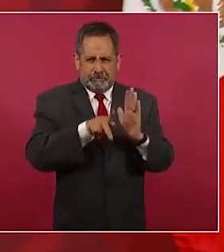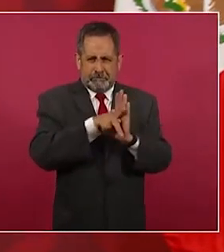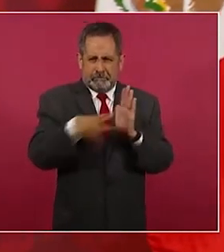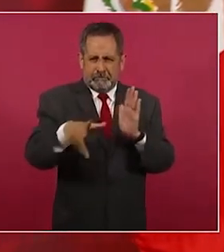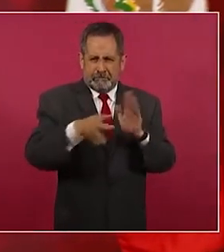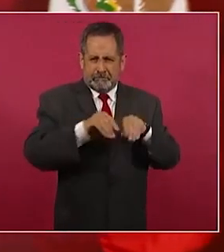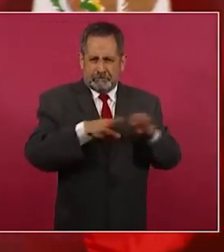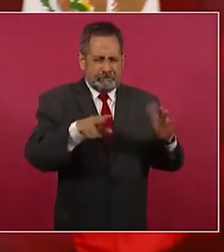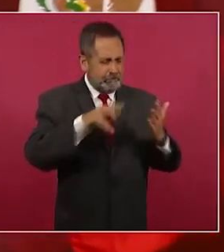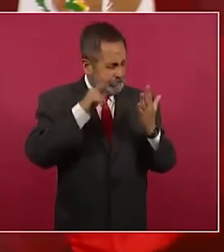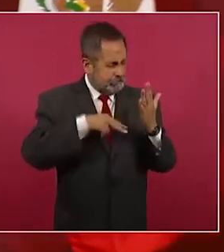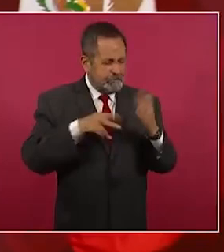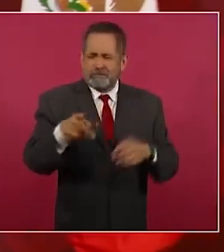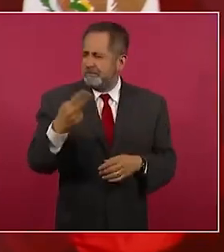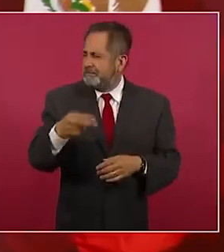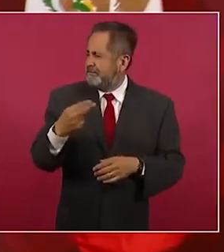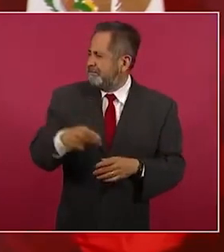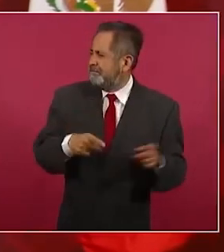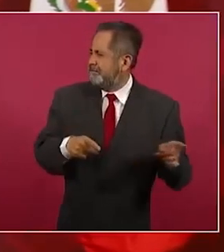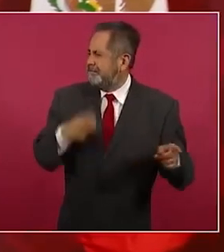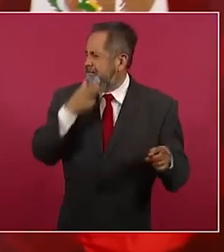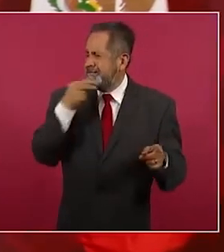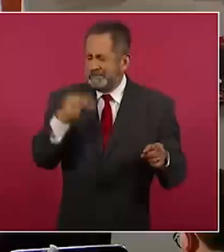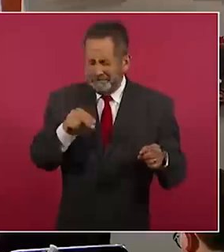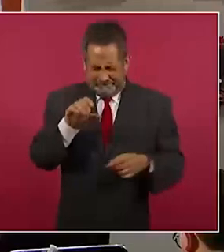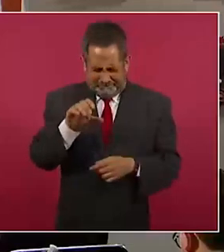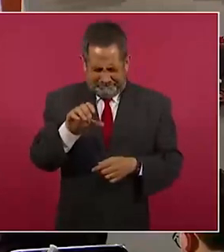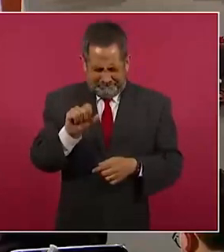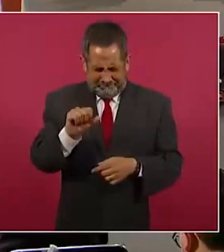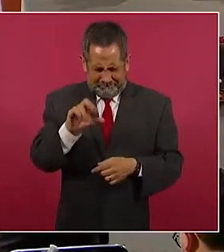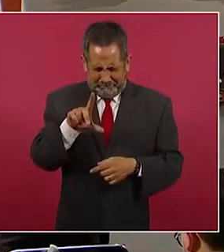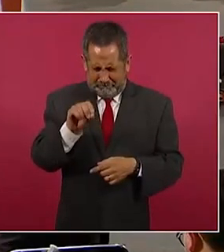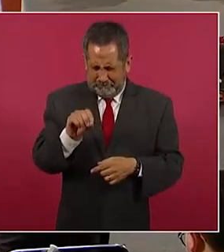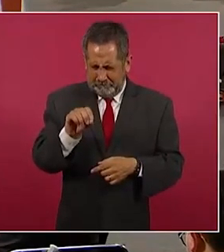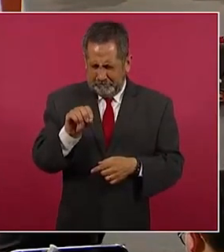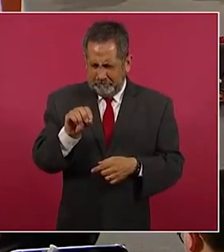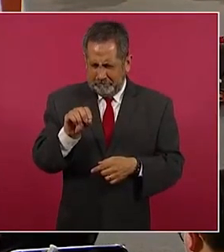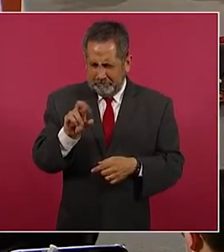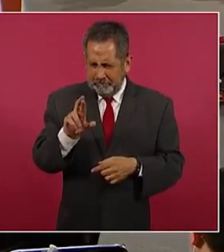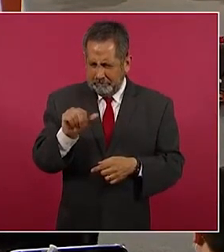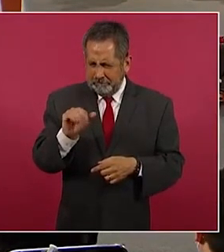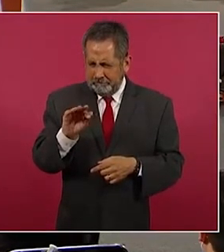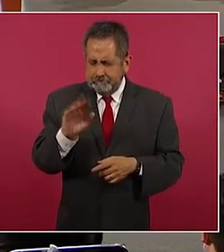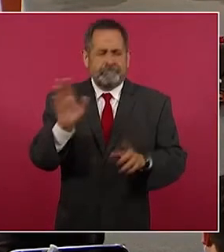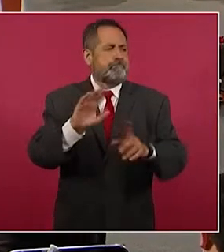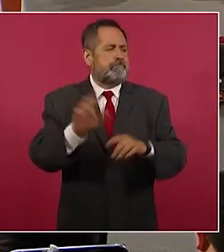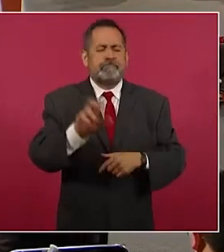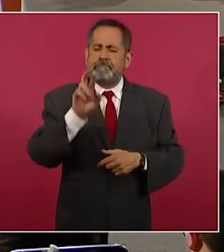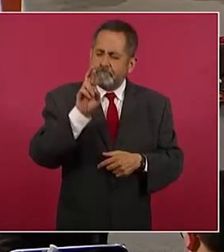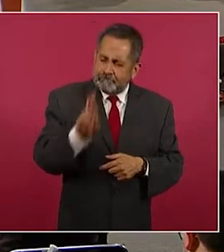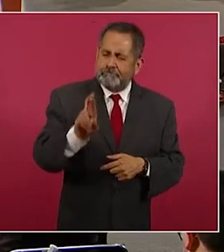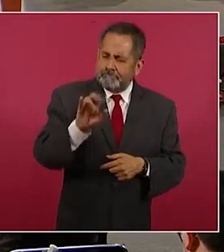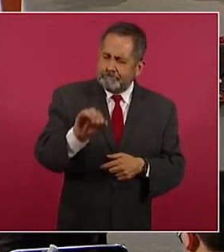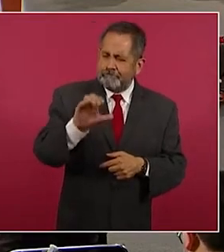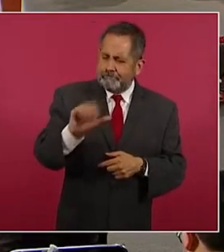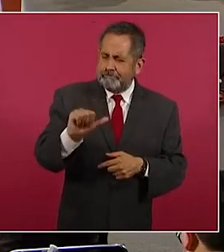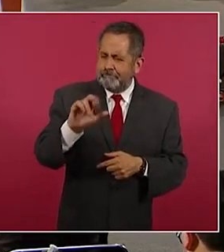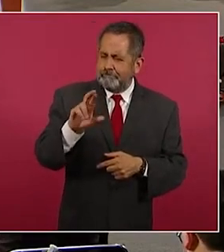¿cómo se llama? Carlos Rafael o… Ricardo Rafael. Ricardo Rafael